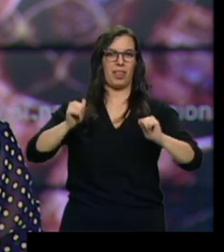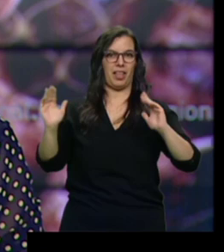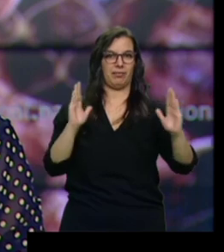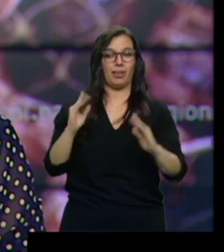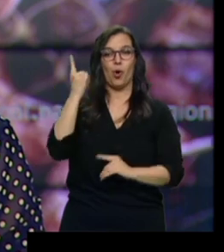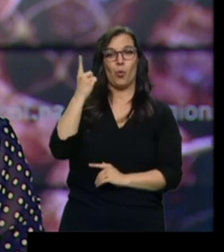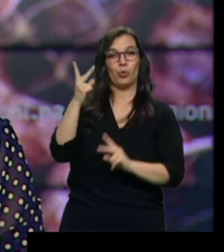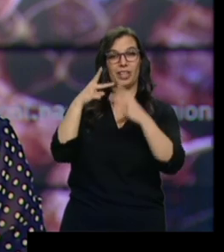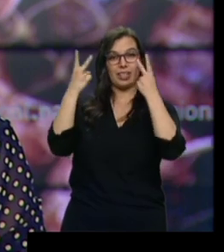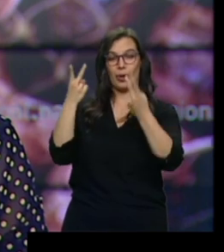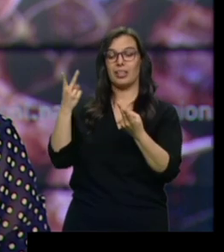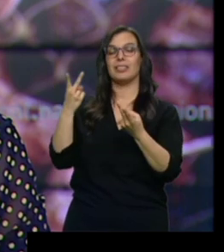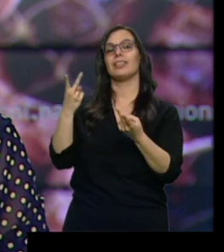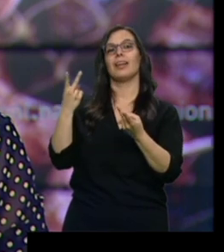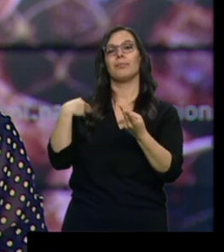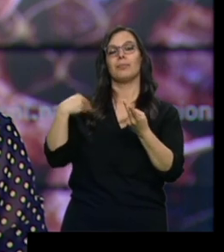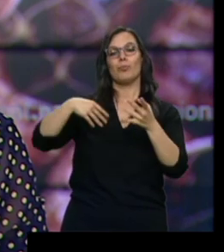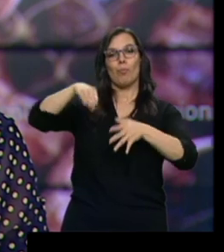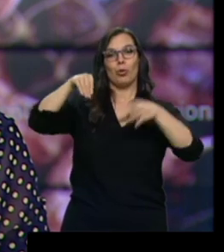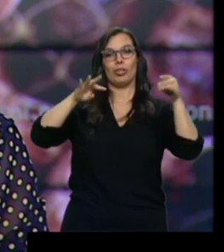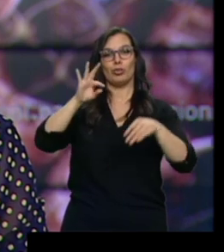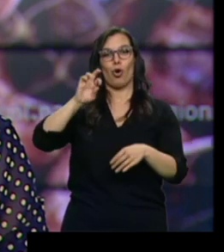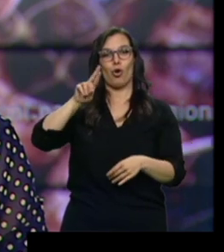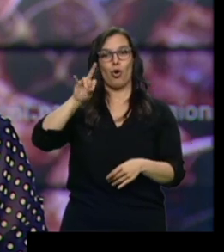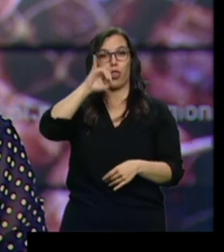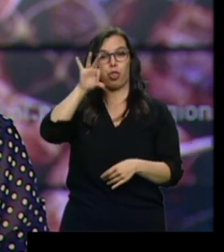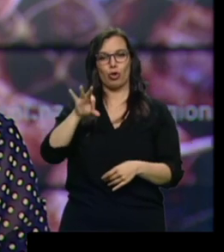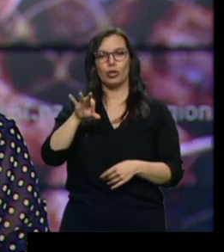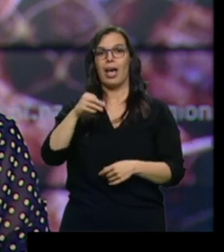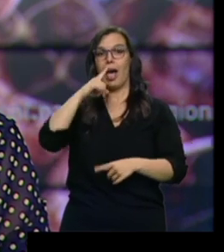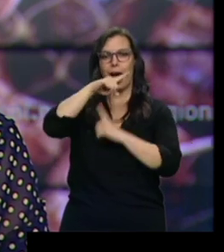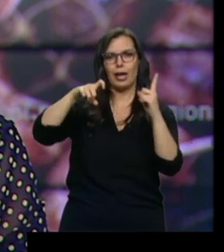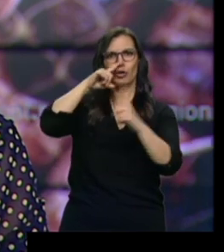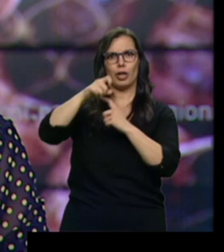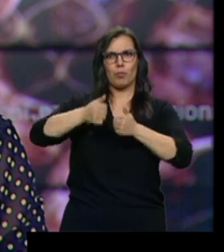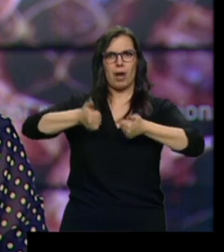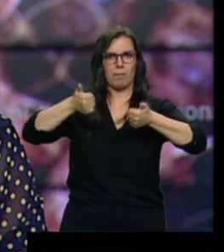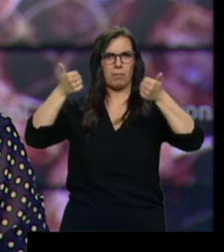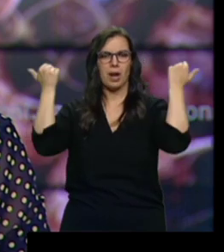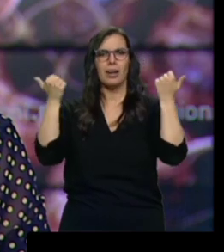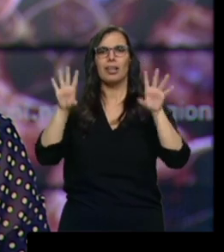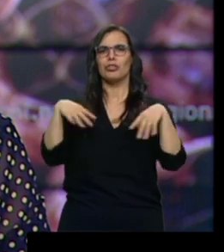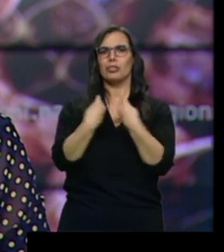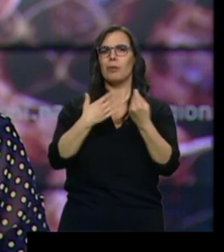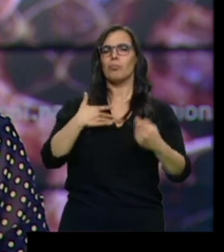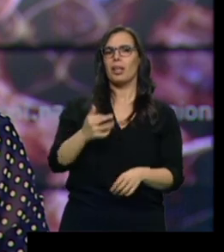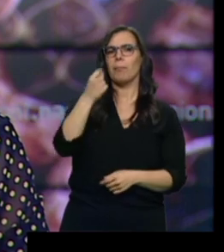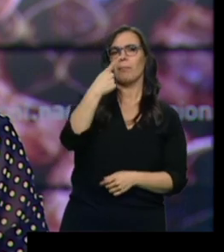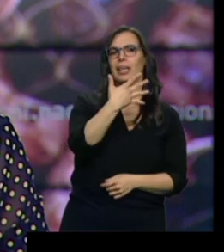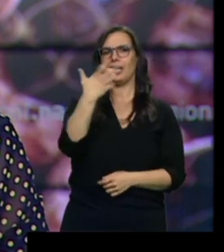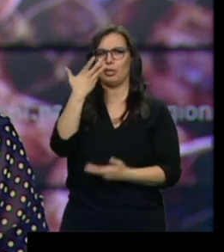establecimientos, en el corazón de los Montes Torozos, se superan cada año. Llegan a servir más de 1.500 kilos cada temporada.